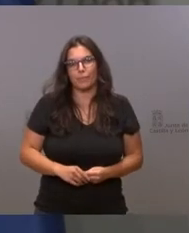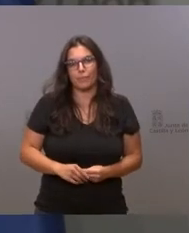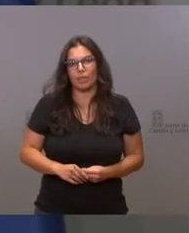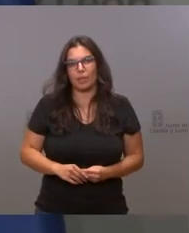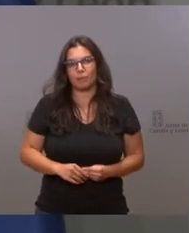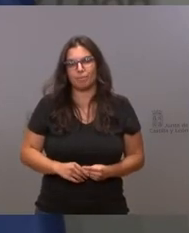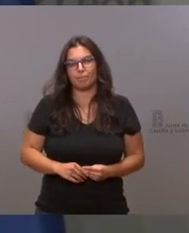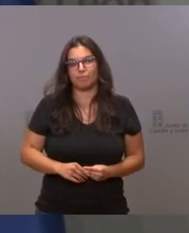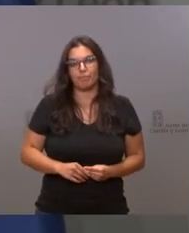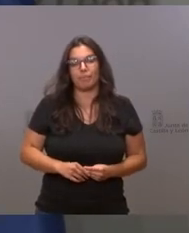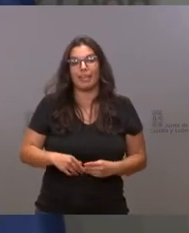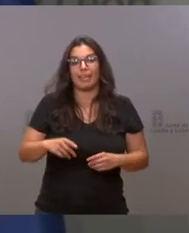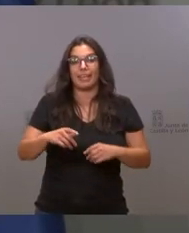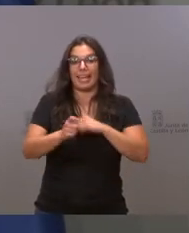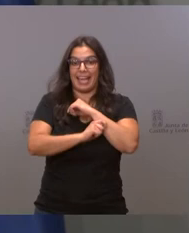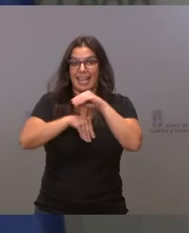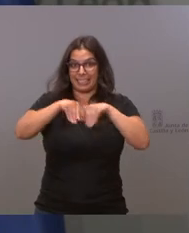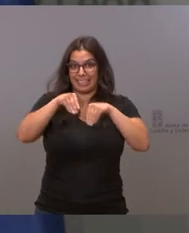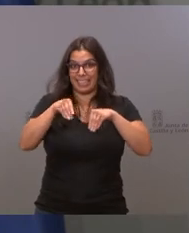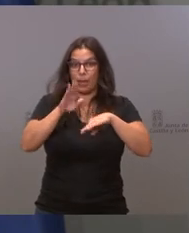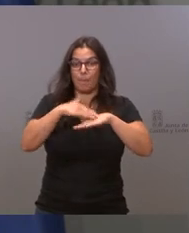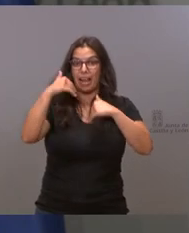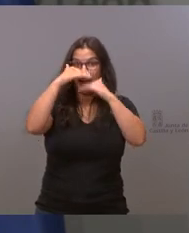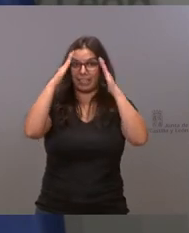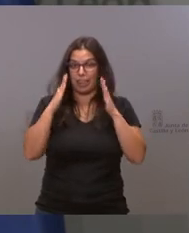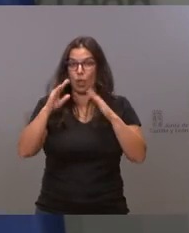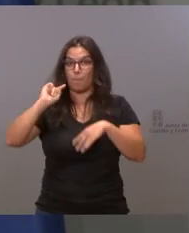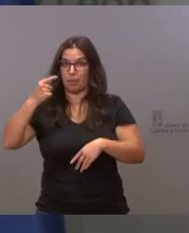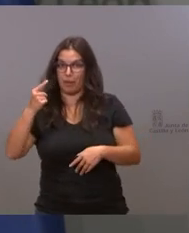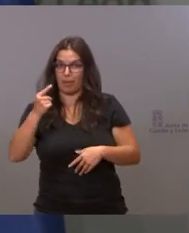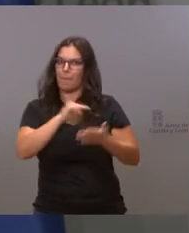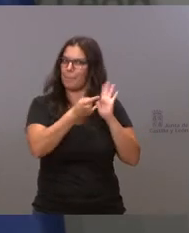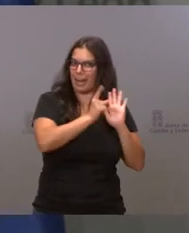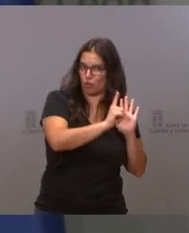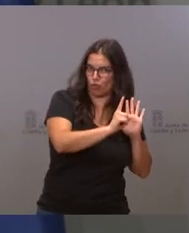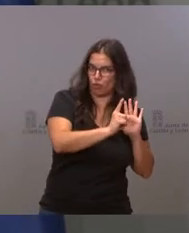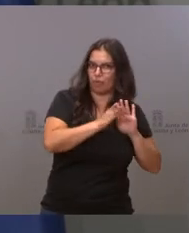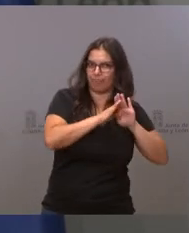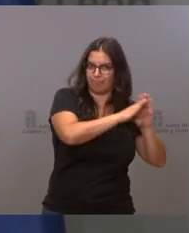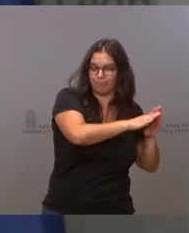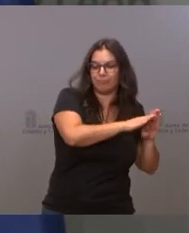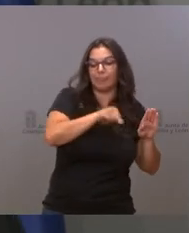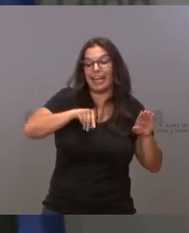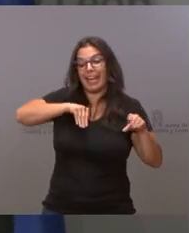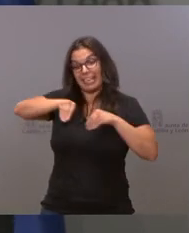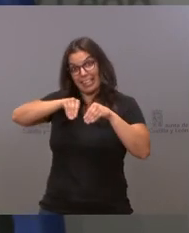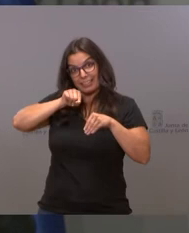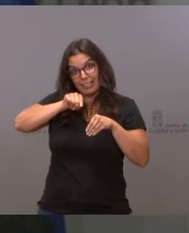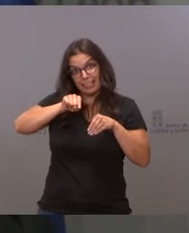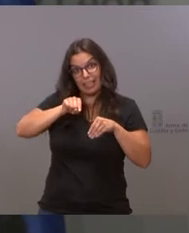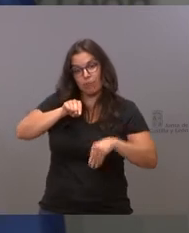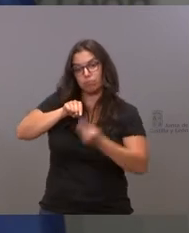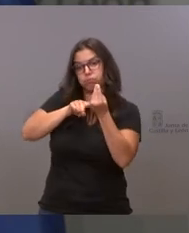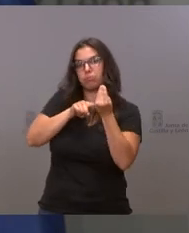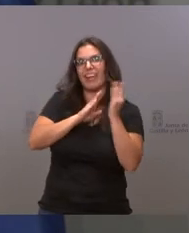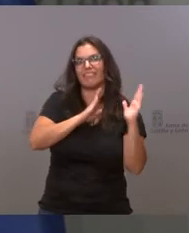La estrategia de atención primaria, que no el plan, la estrategia de atención primaria, pasaba por una serie de